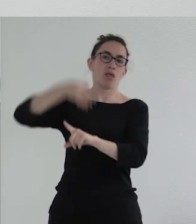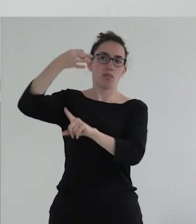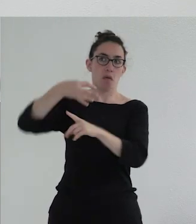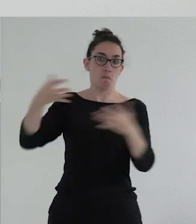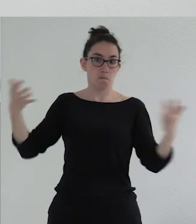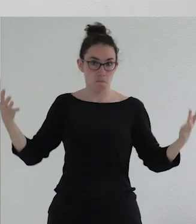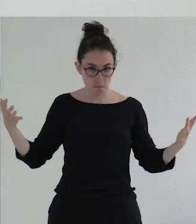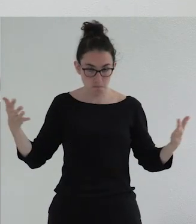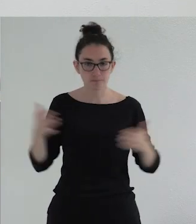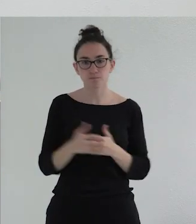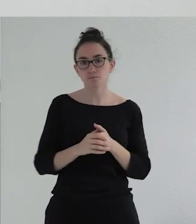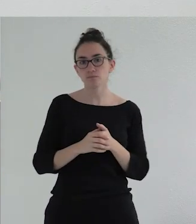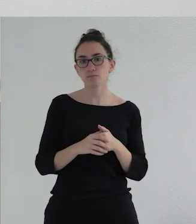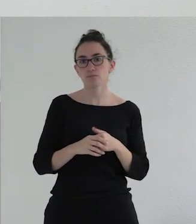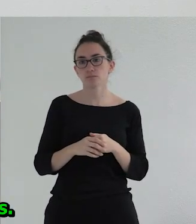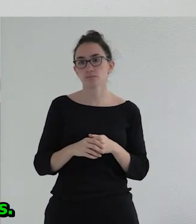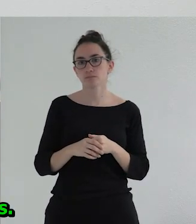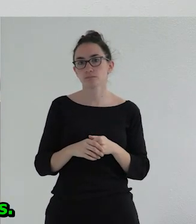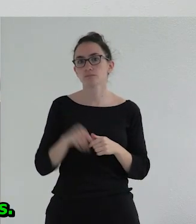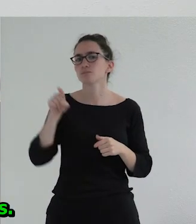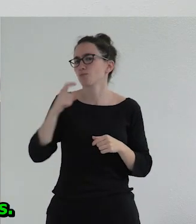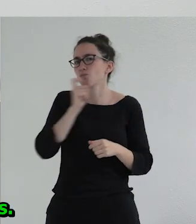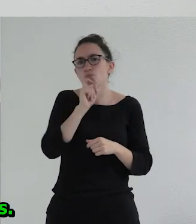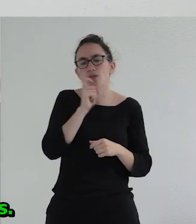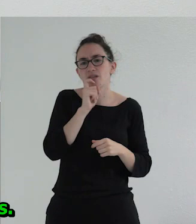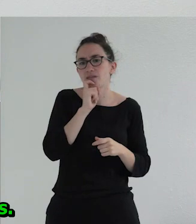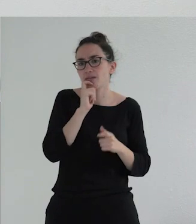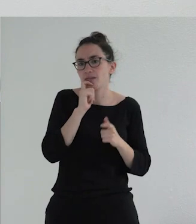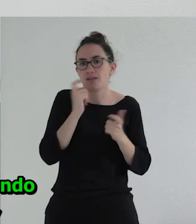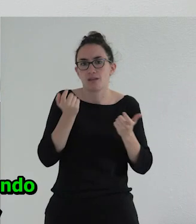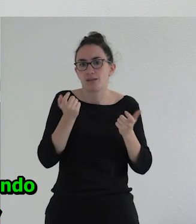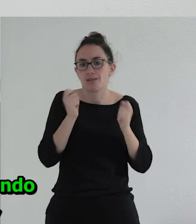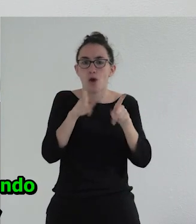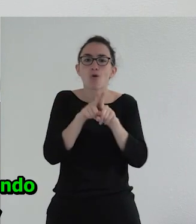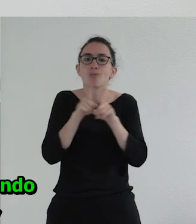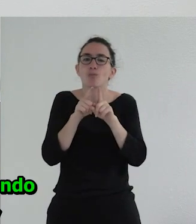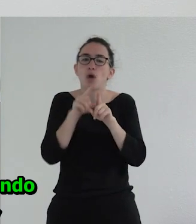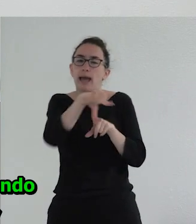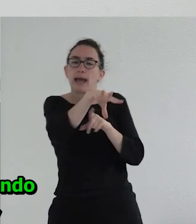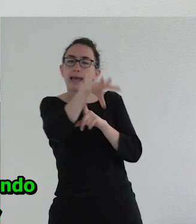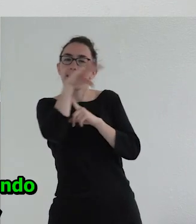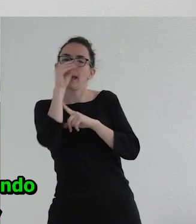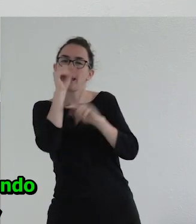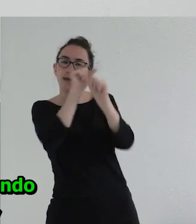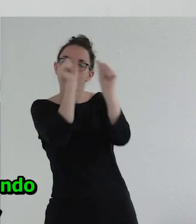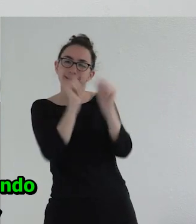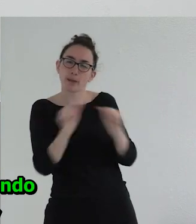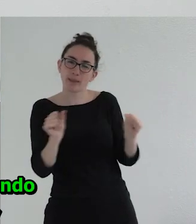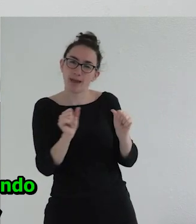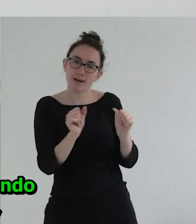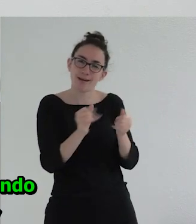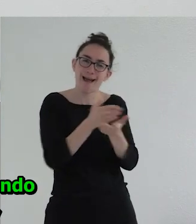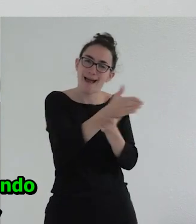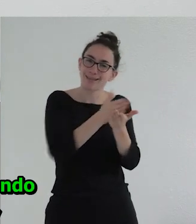eso hace muy difícil poder hablar de alternativas en la interpretación de estos hechos y de alguna forma hay un relato de fondo que